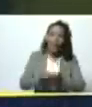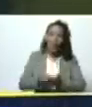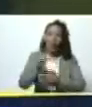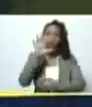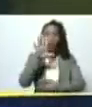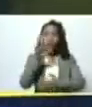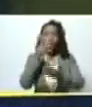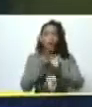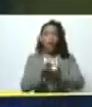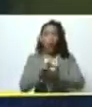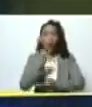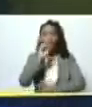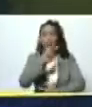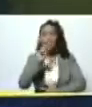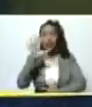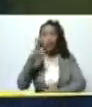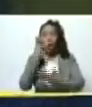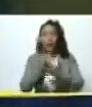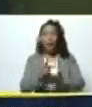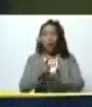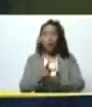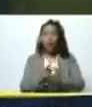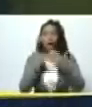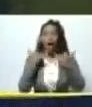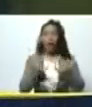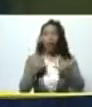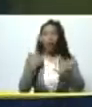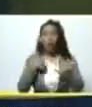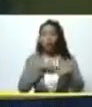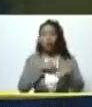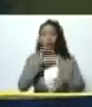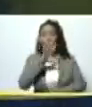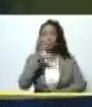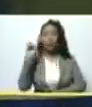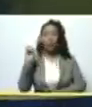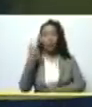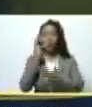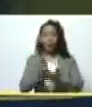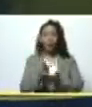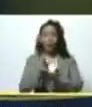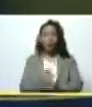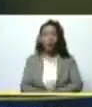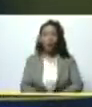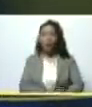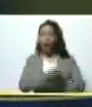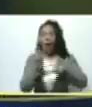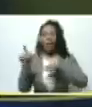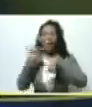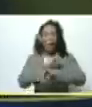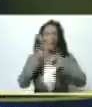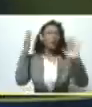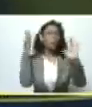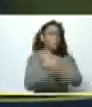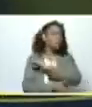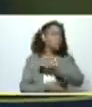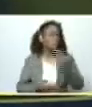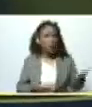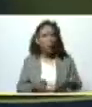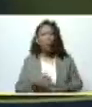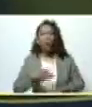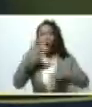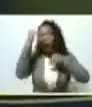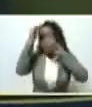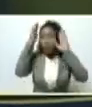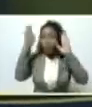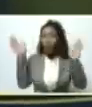kilos de 25 y el actual de nosotros que es de 50 kilos esto con que finalidad para poder atender